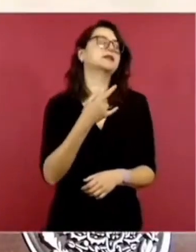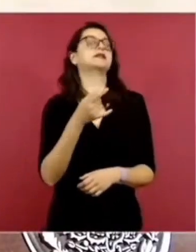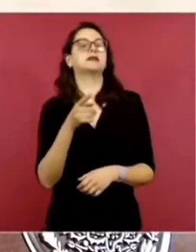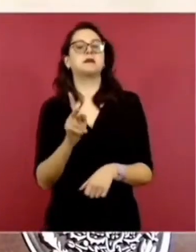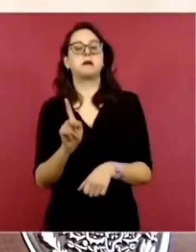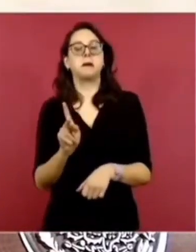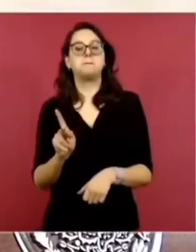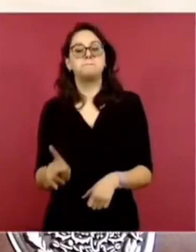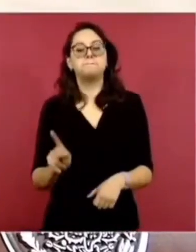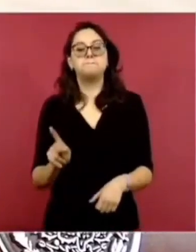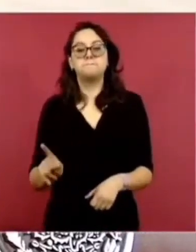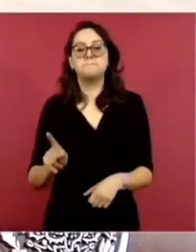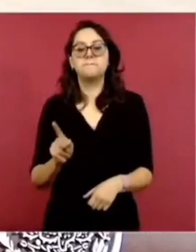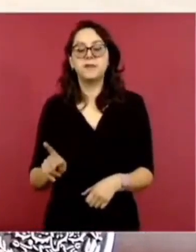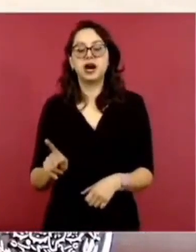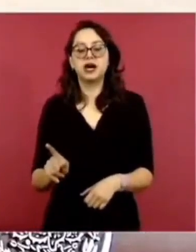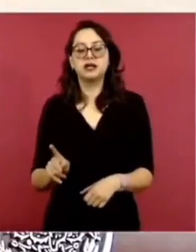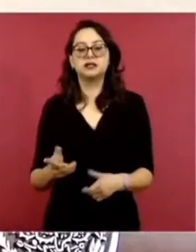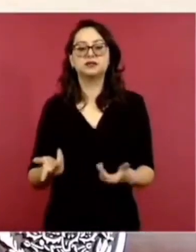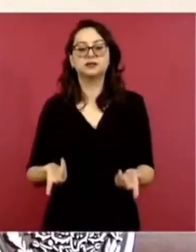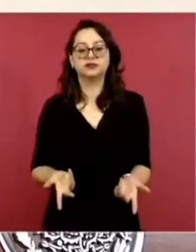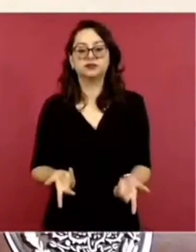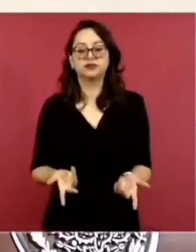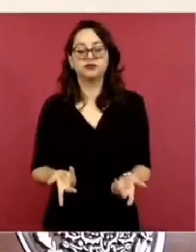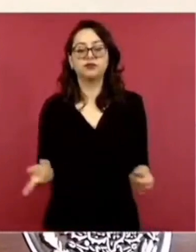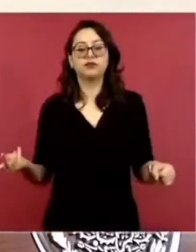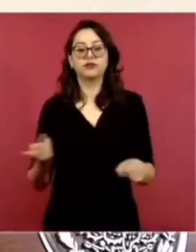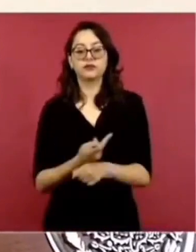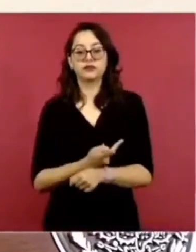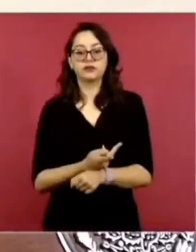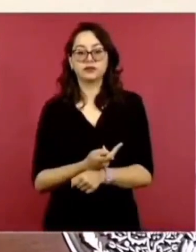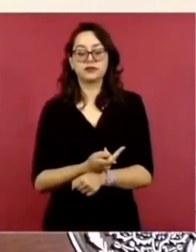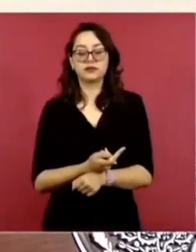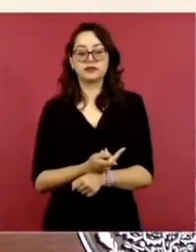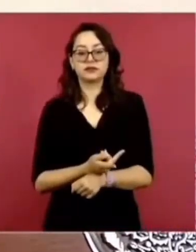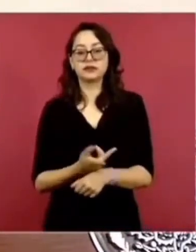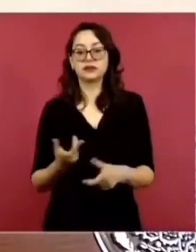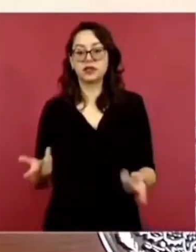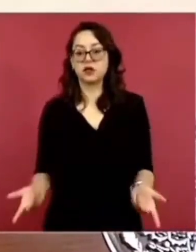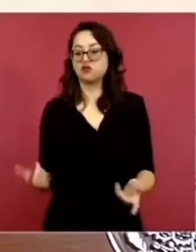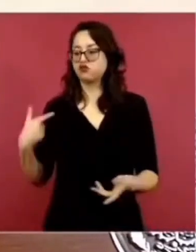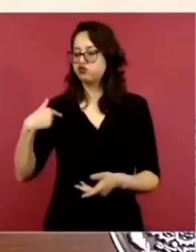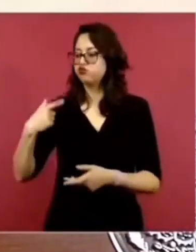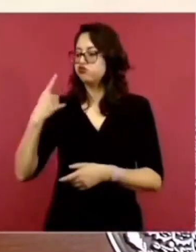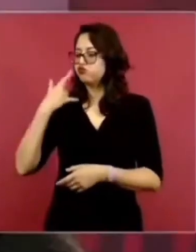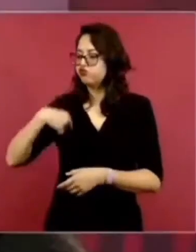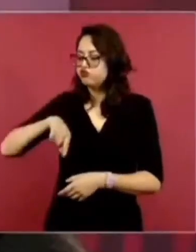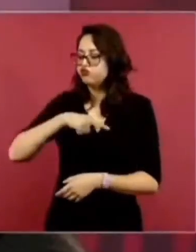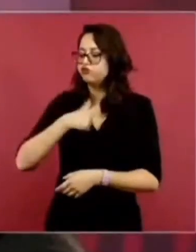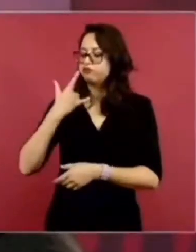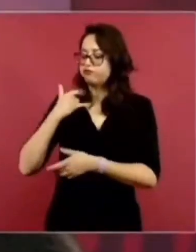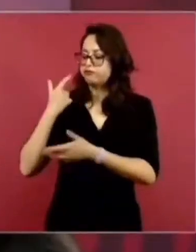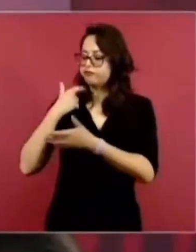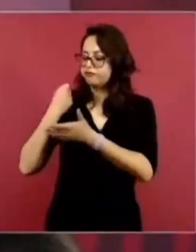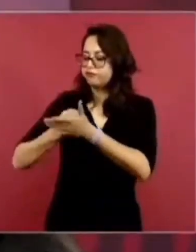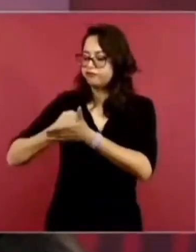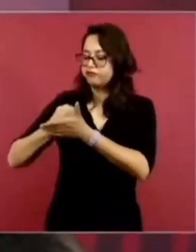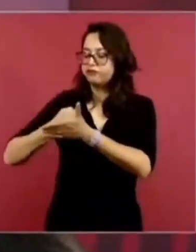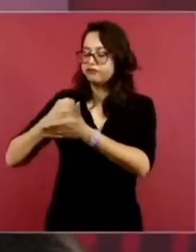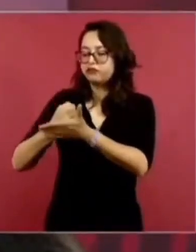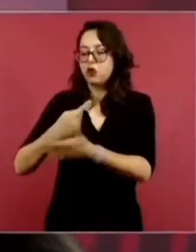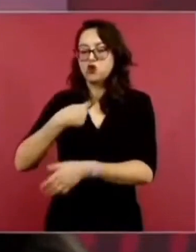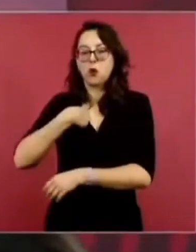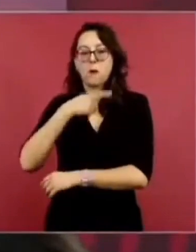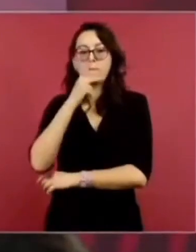Que con el movimiento, que ya tampoco quieren que hable yo de transformación. Voy a decir,